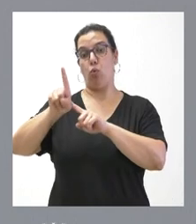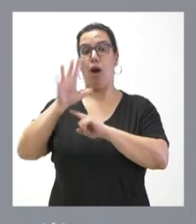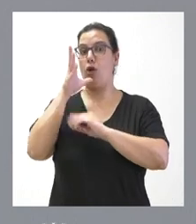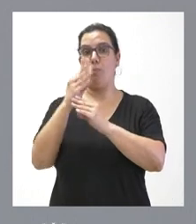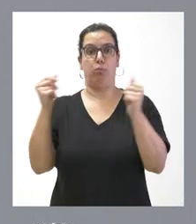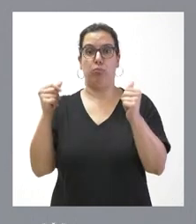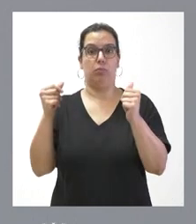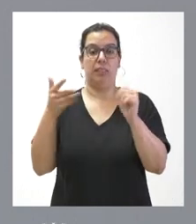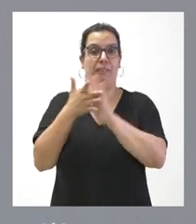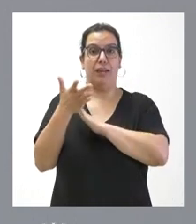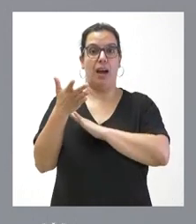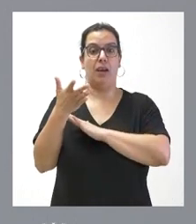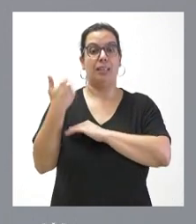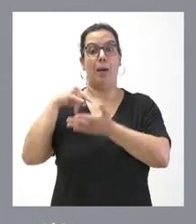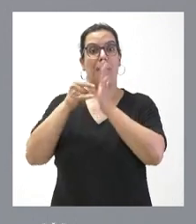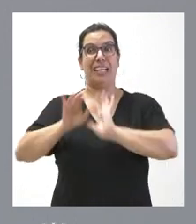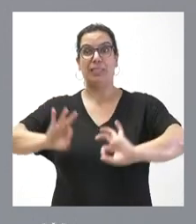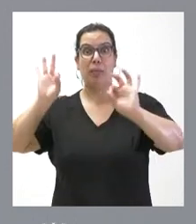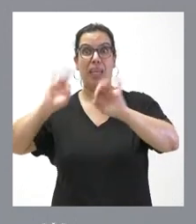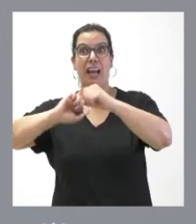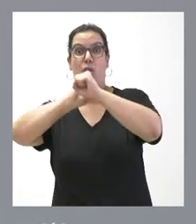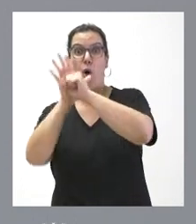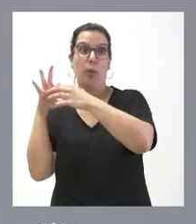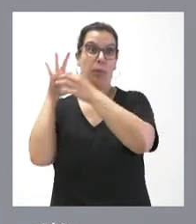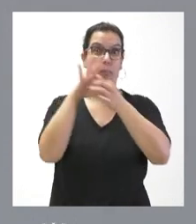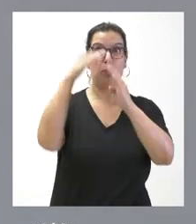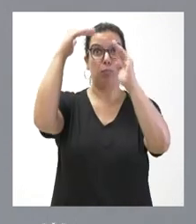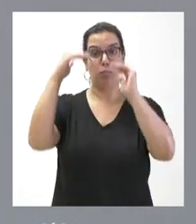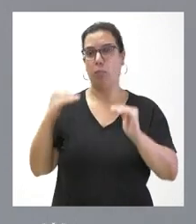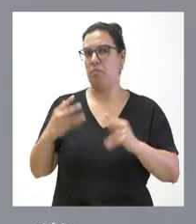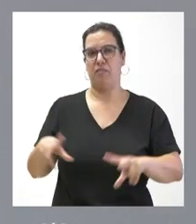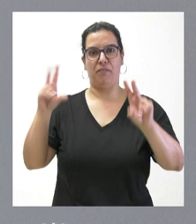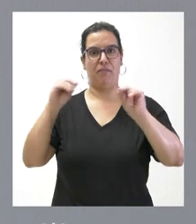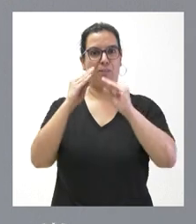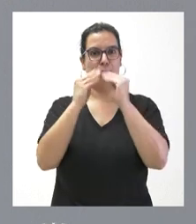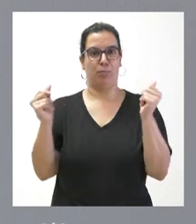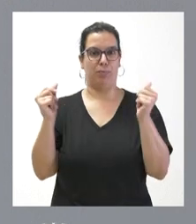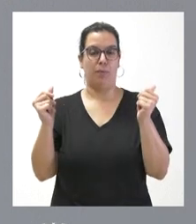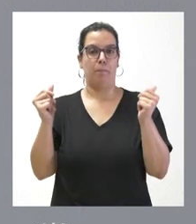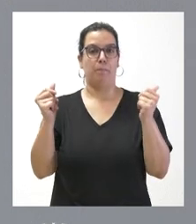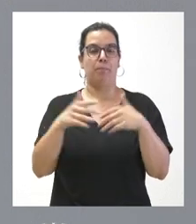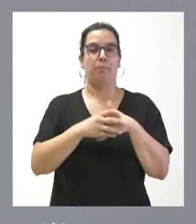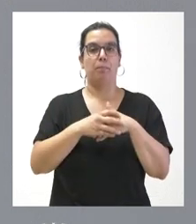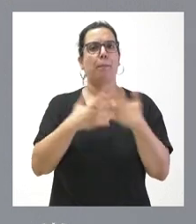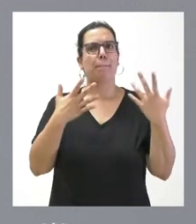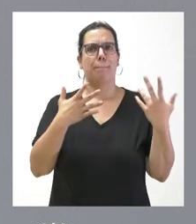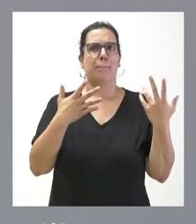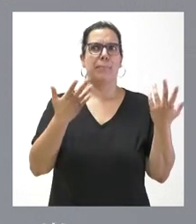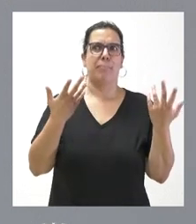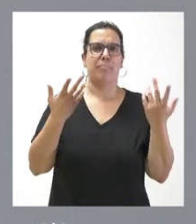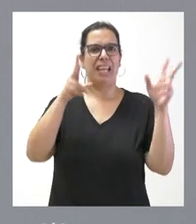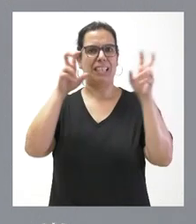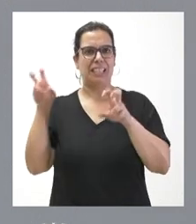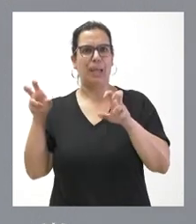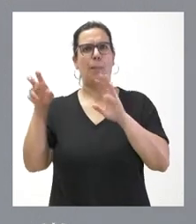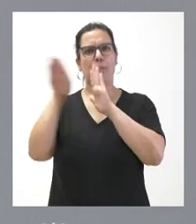y, por lo tanto, se desactiva este plan de protección civil en relación con lo que tiene que ver con la COVID-19. Fueron bastantes las cuestiones